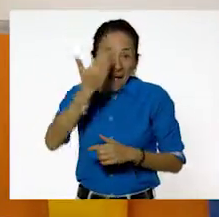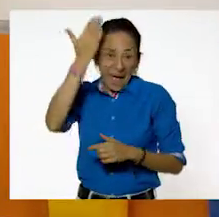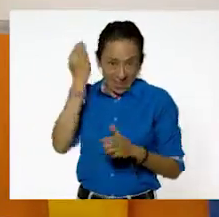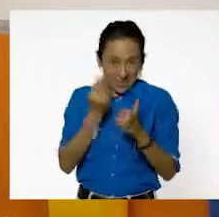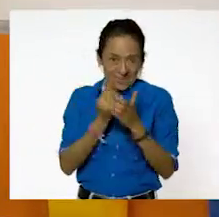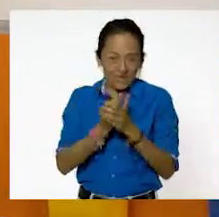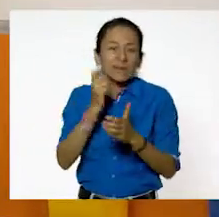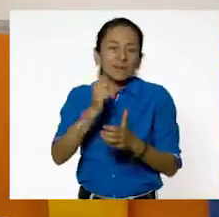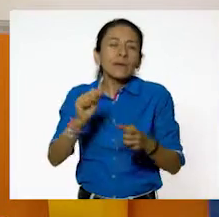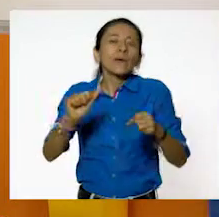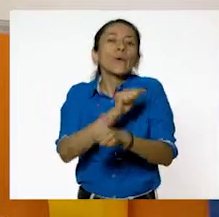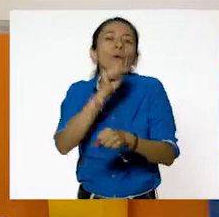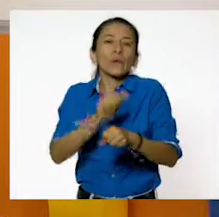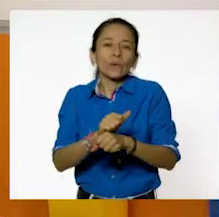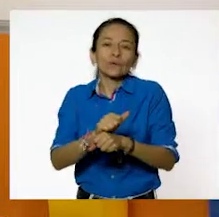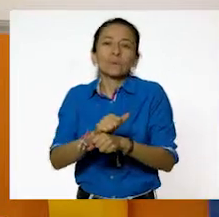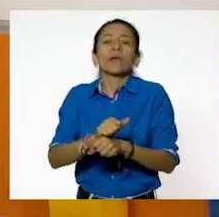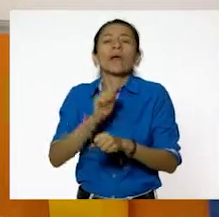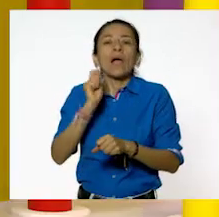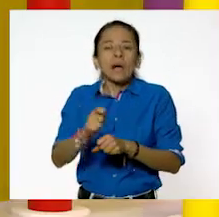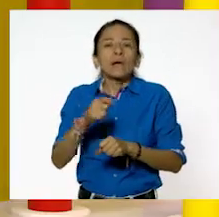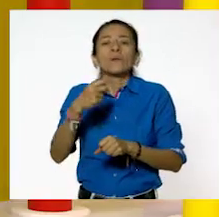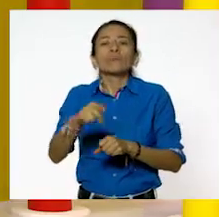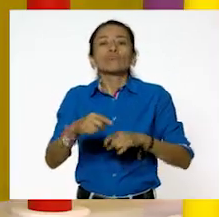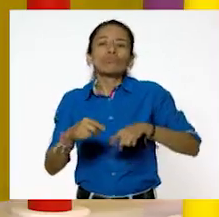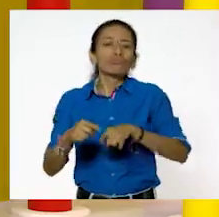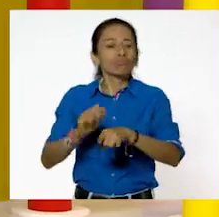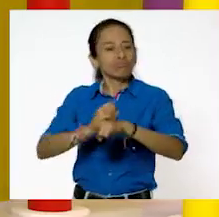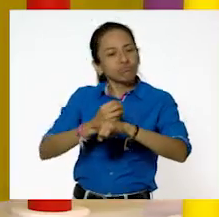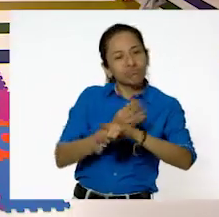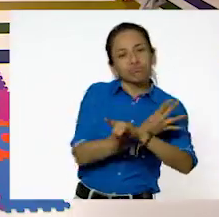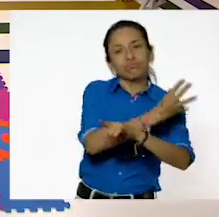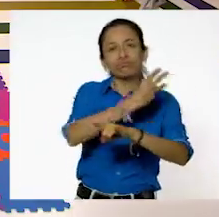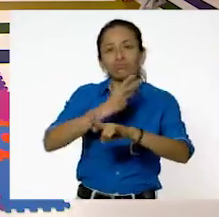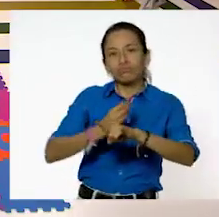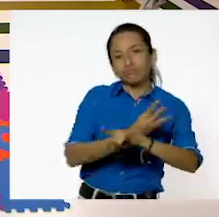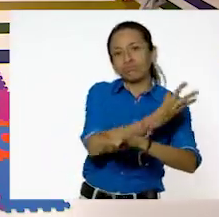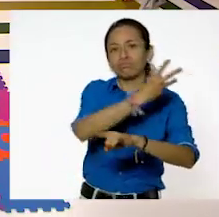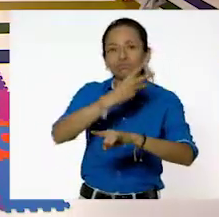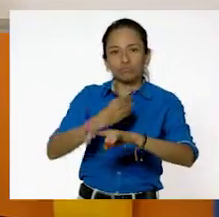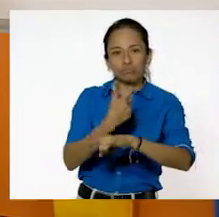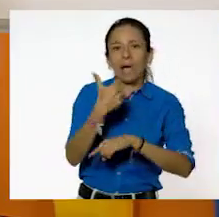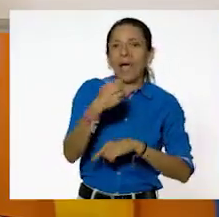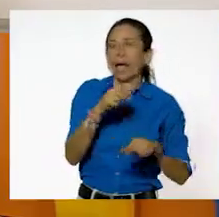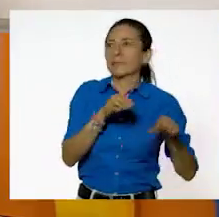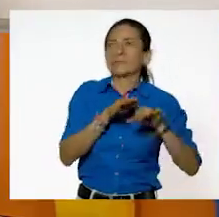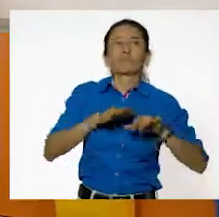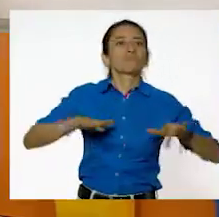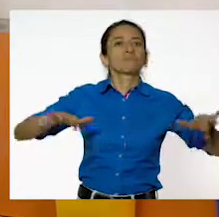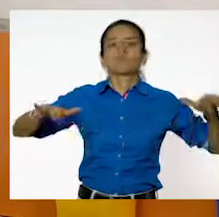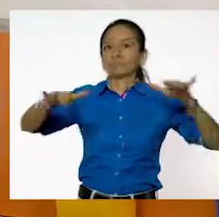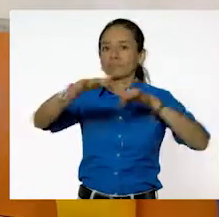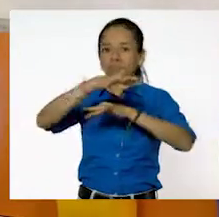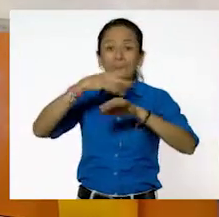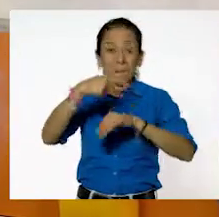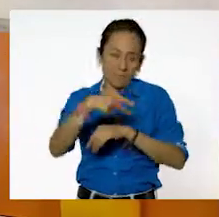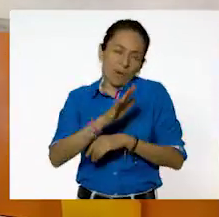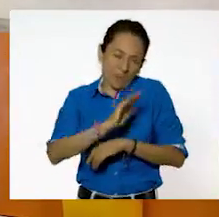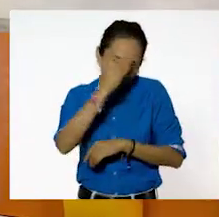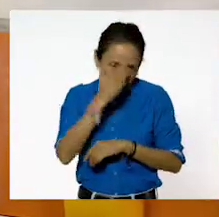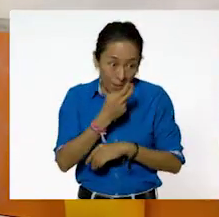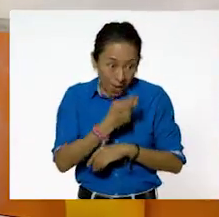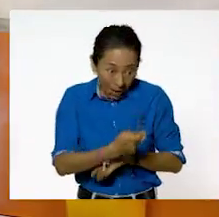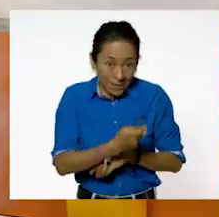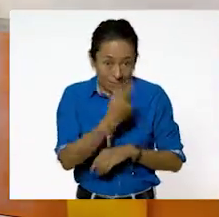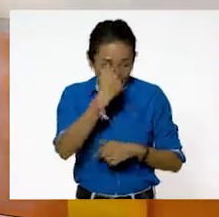contaminando. Tenía algunos gases. Sí. Esos gases se van por todos lados. Aunque también vimos que esos gases no son tan sanos para nosotros.